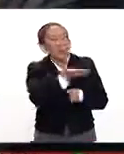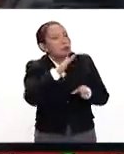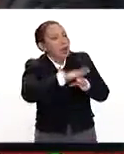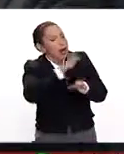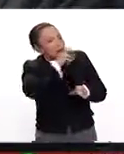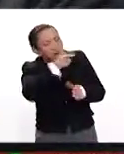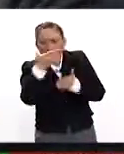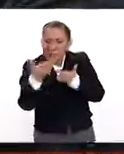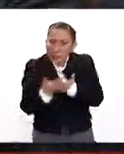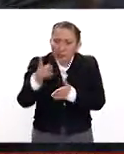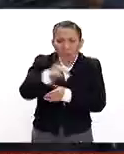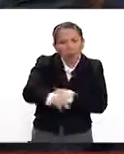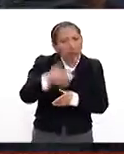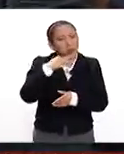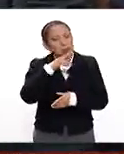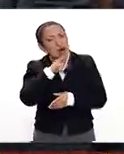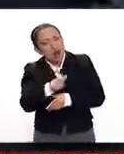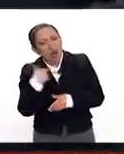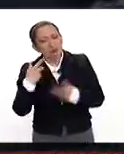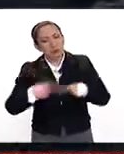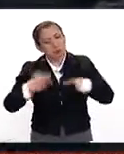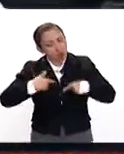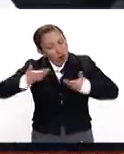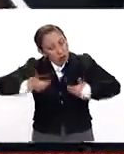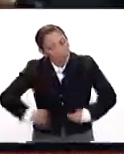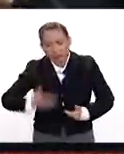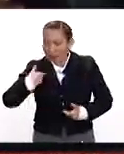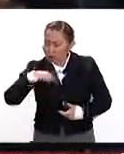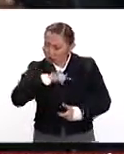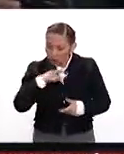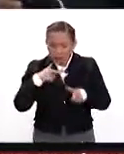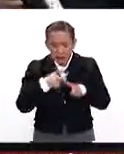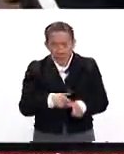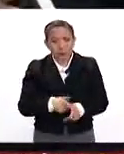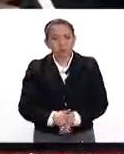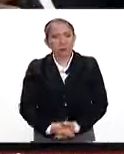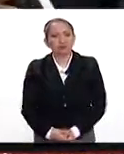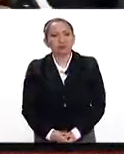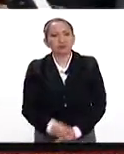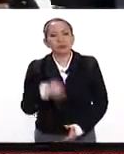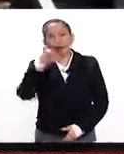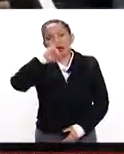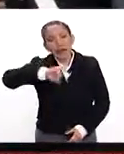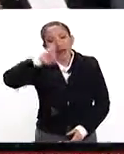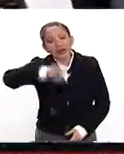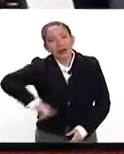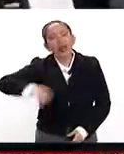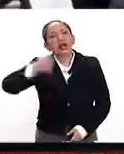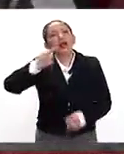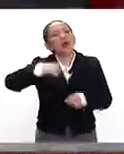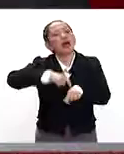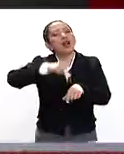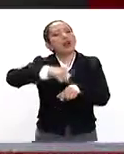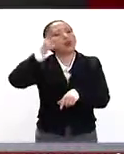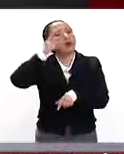servicios públicos y mejores servidores y en esa línea estamos trabajando. Jefe Vulcano, ¿a qué hora duerme?